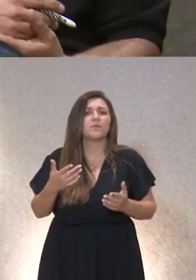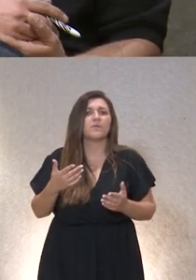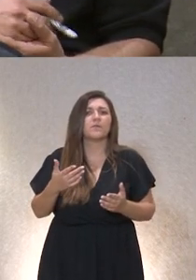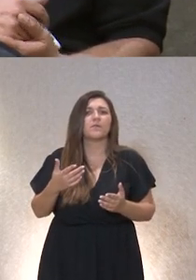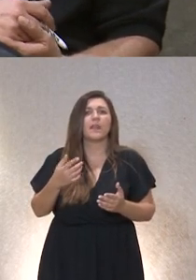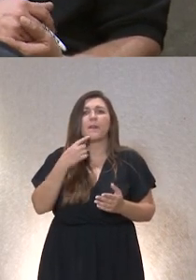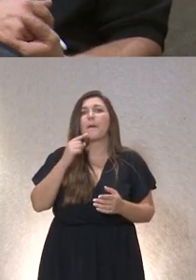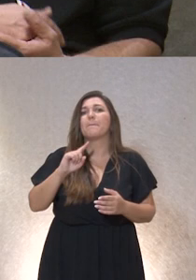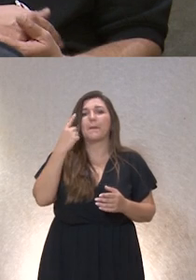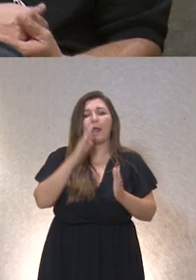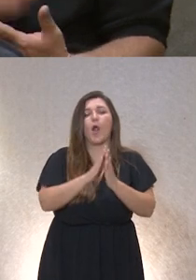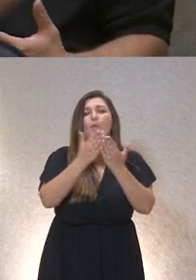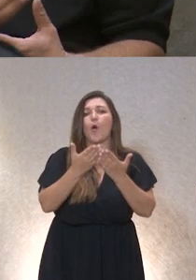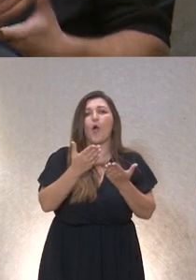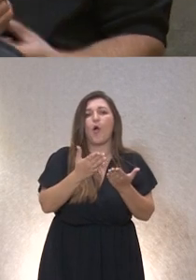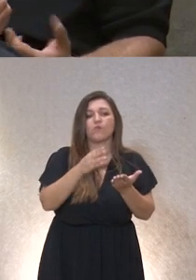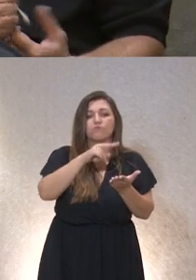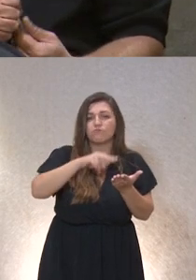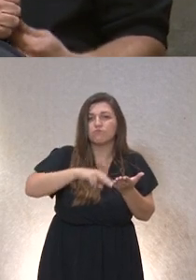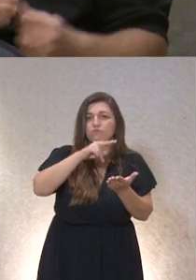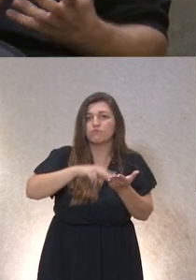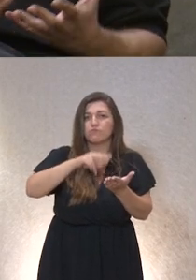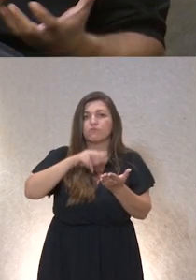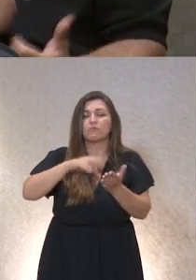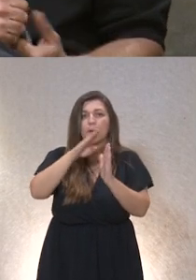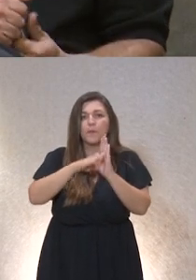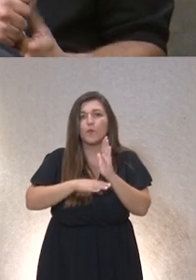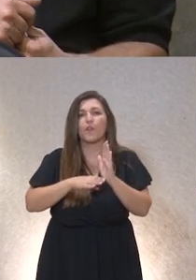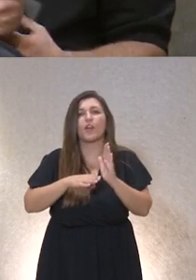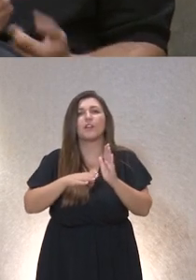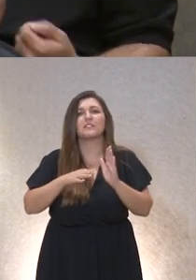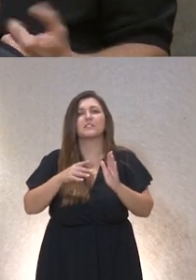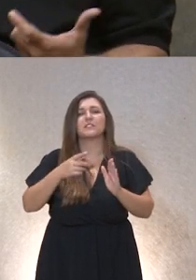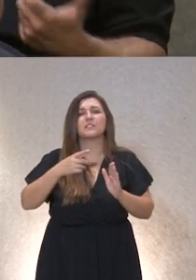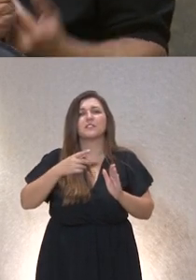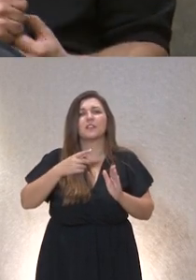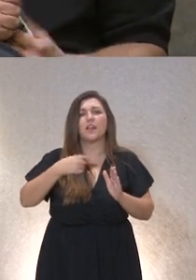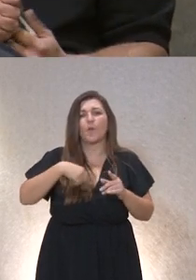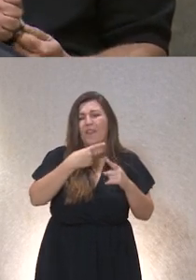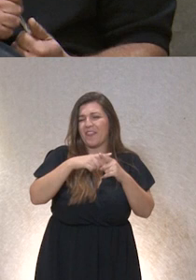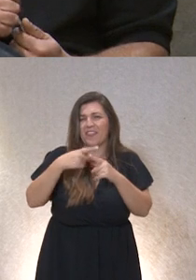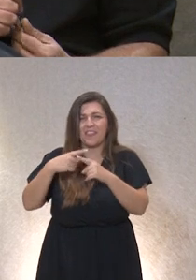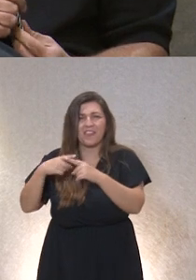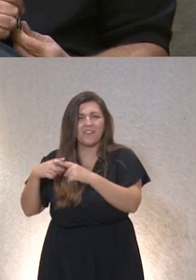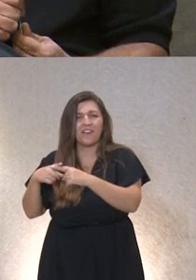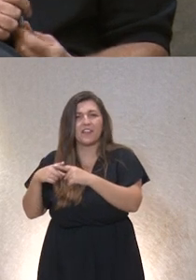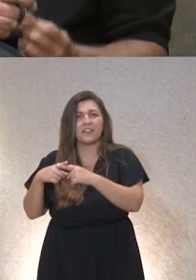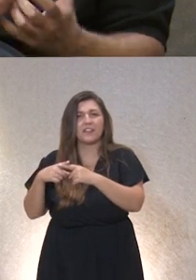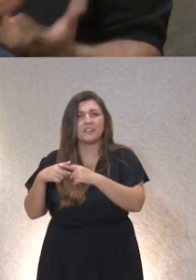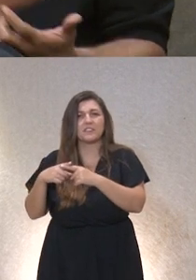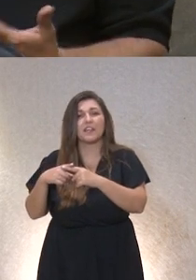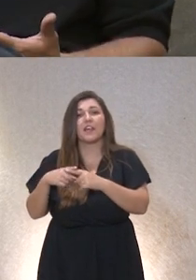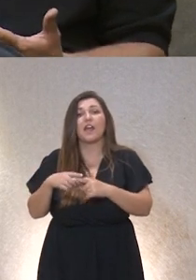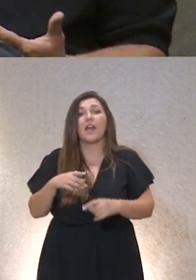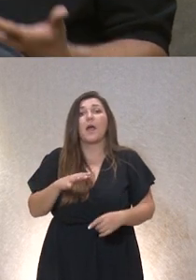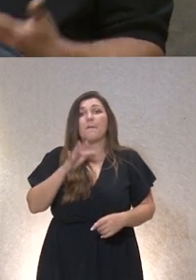un primer manual con la definición de reducción de restricción y los distintos tipos de restricciones incluso se llevó a